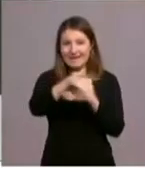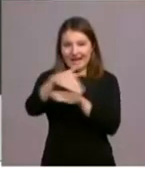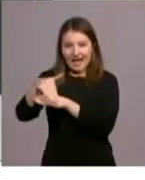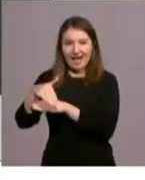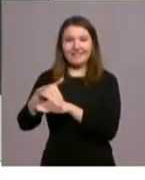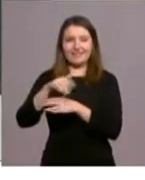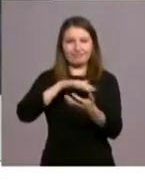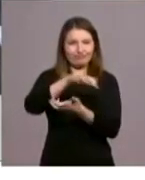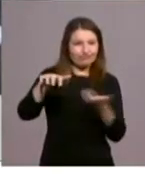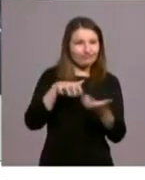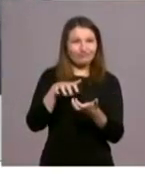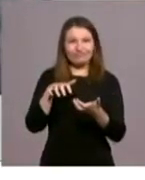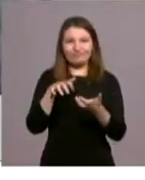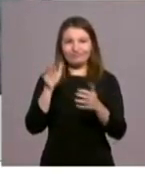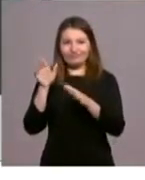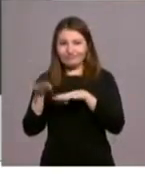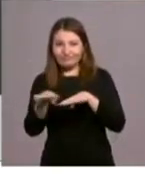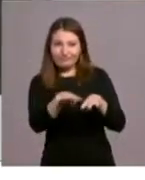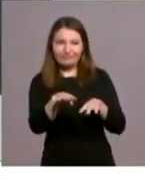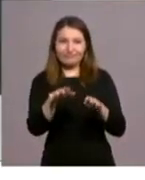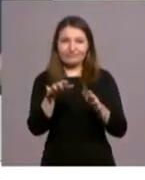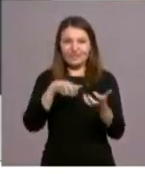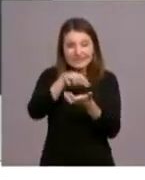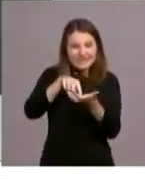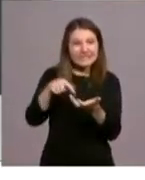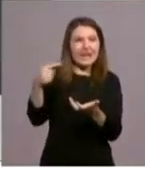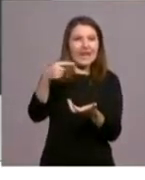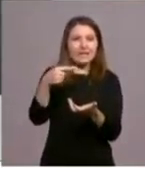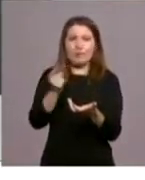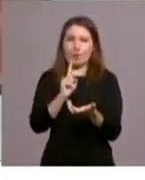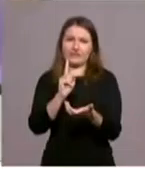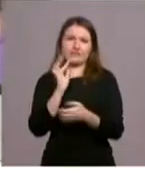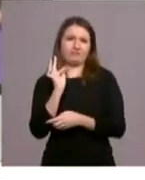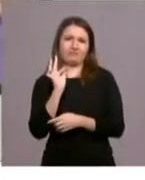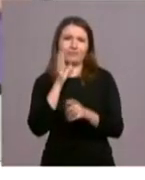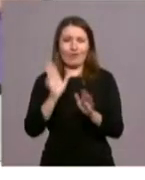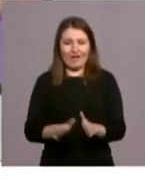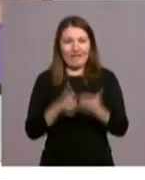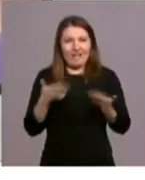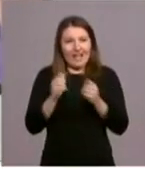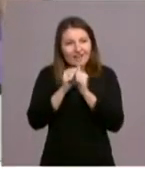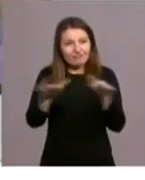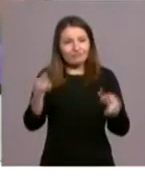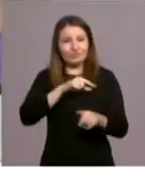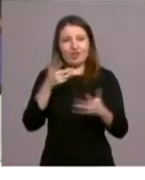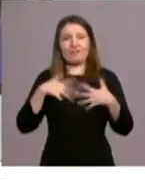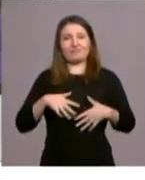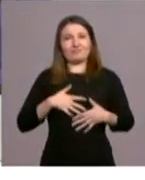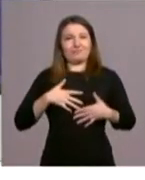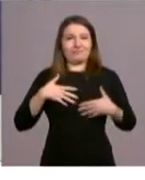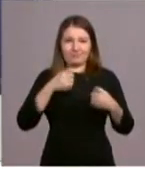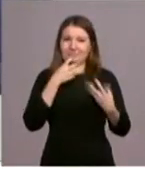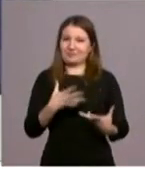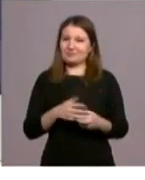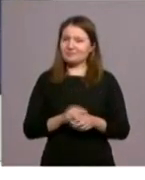Madrid, el lío que se organiza. Y un lío muy evangélico y muy edificante, yo creo, para muchas personas. que eso es muy bonito, ¿no, Ángel